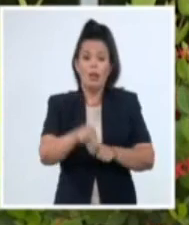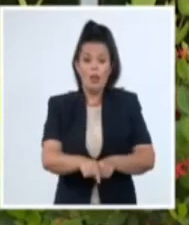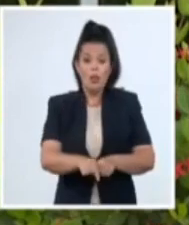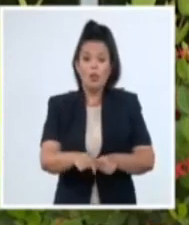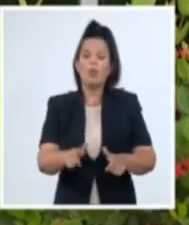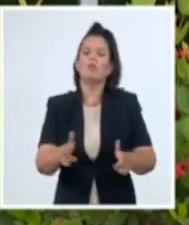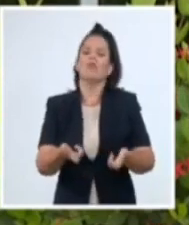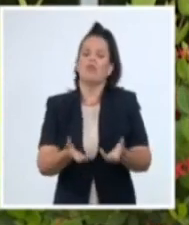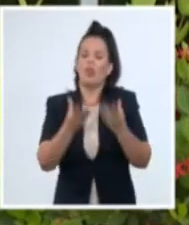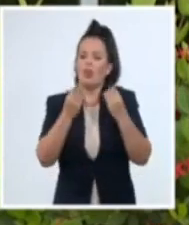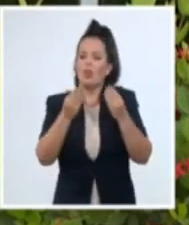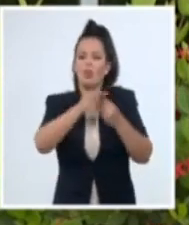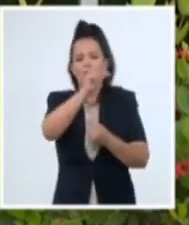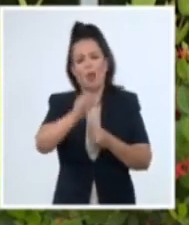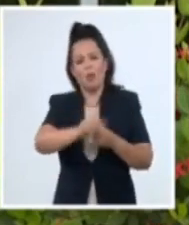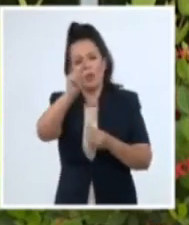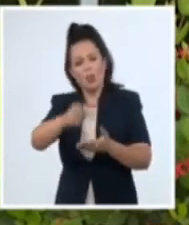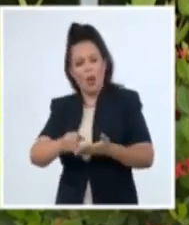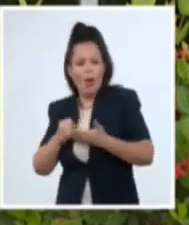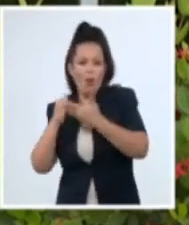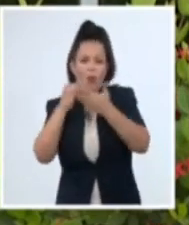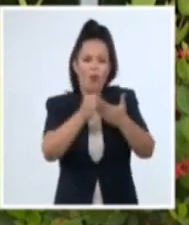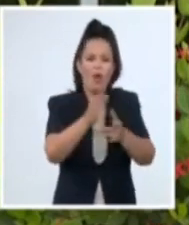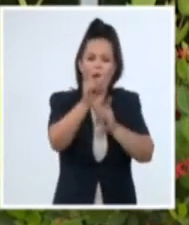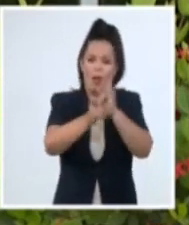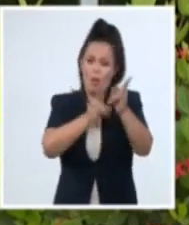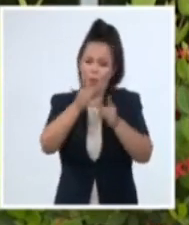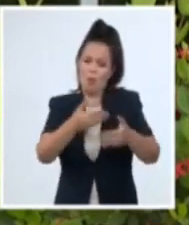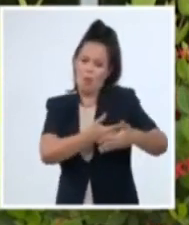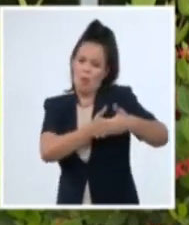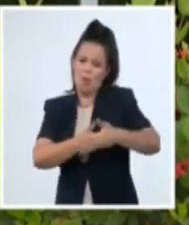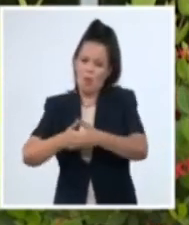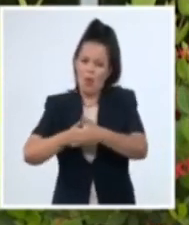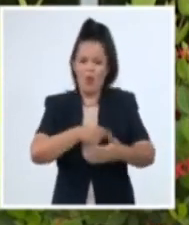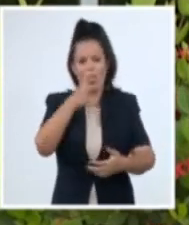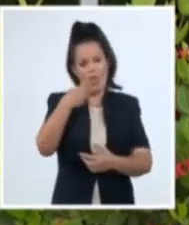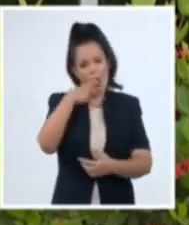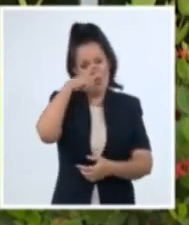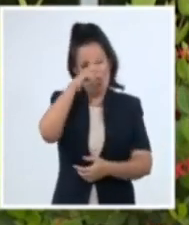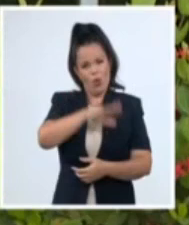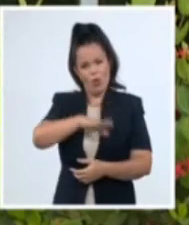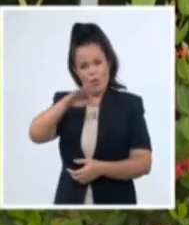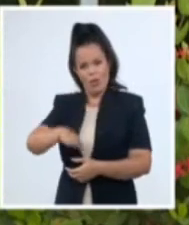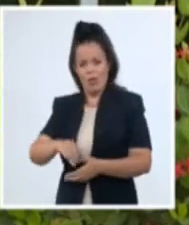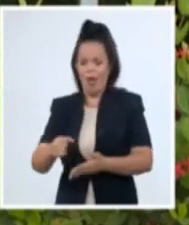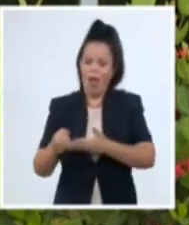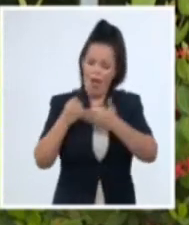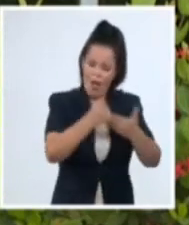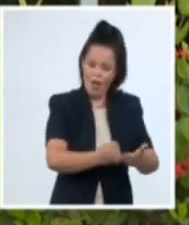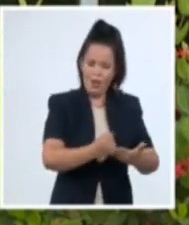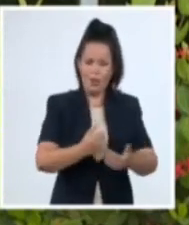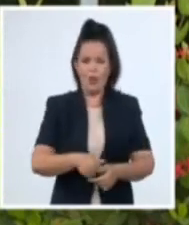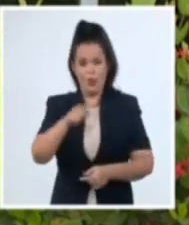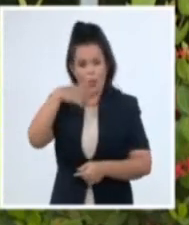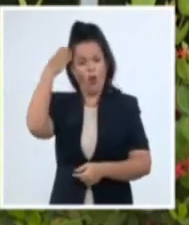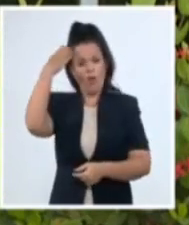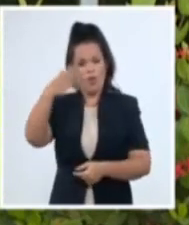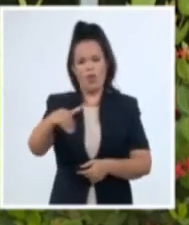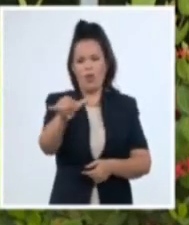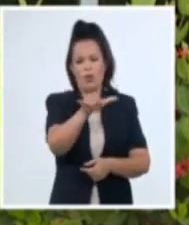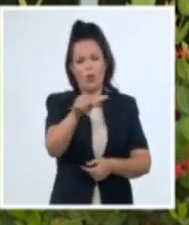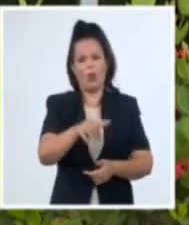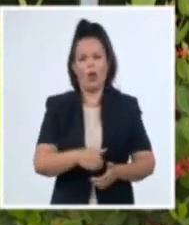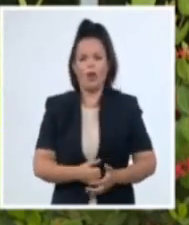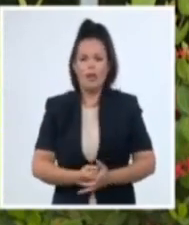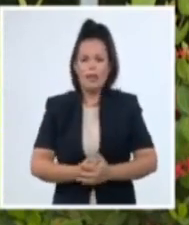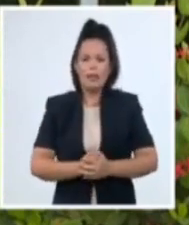el bebé y sus hermanas que hoy disponen de todas las garantías y oportunidades que ofrece el Estado cubano. Desde el fin, el camarógrafo Carlos Fernández